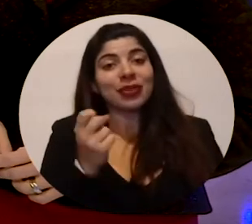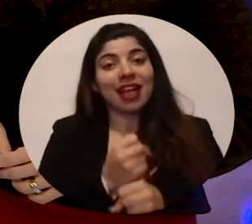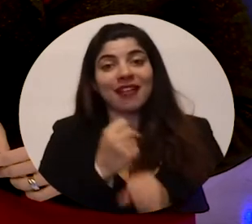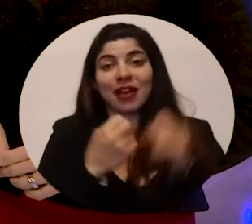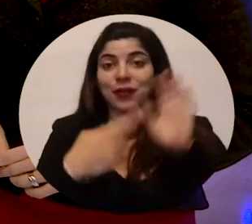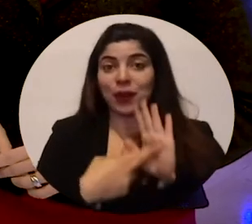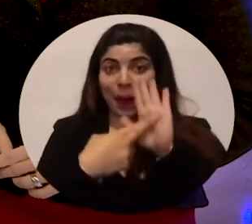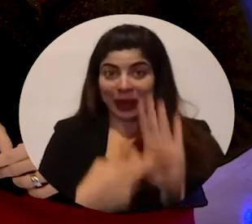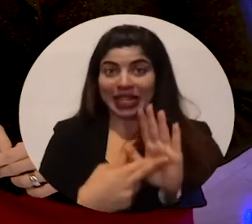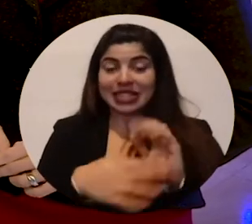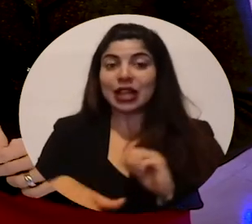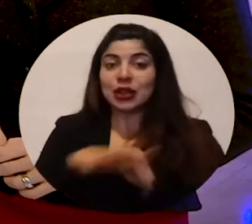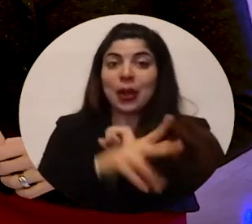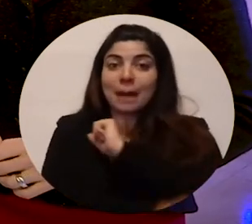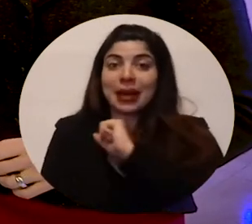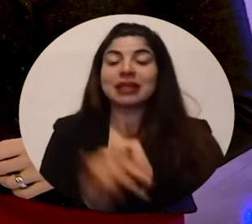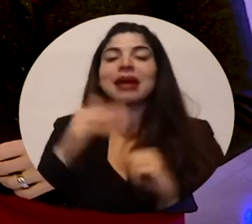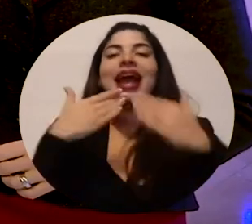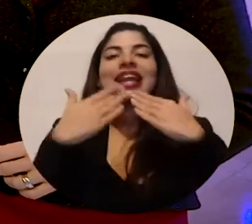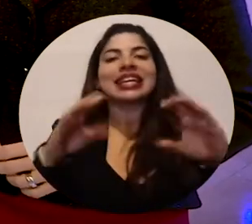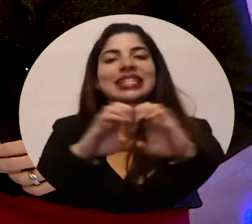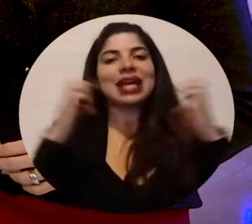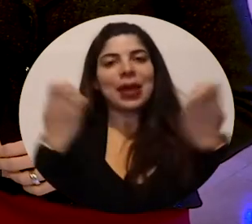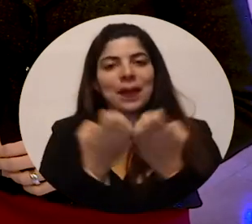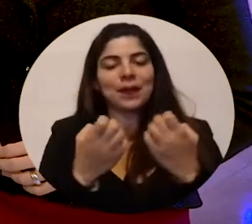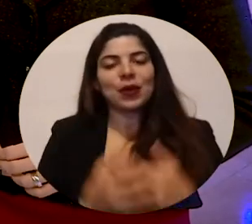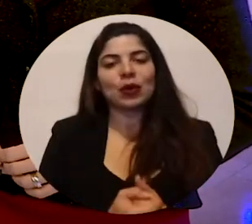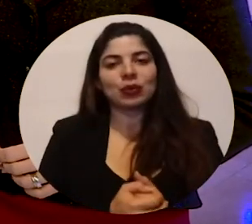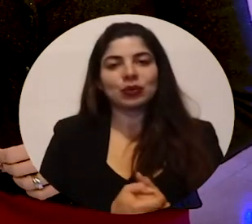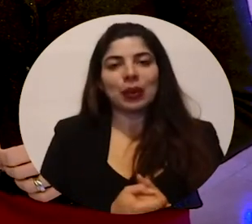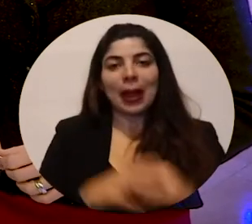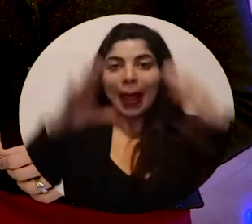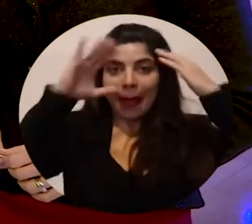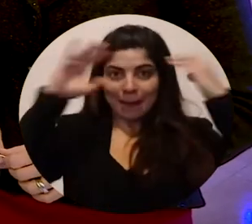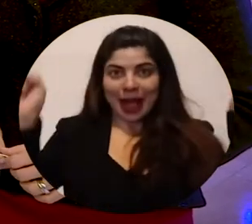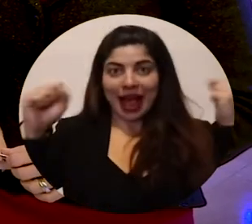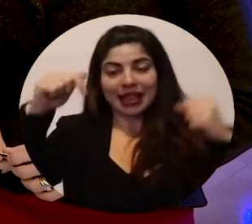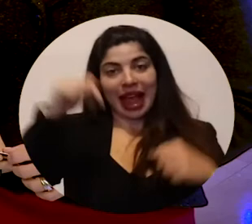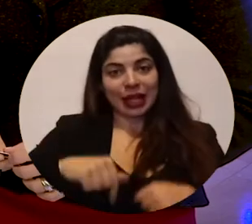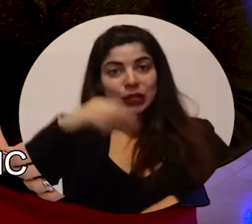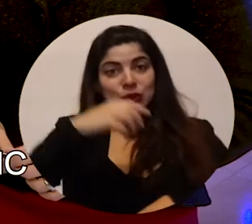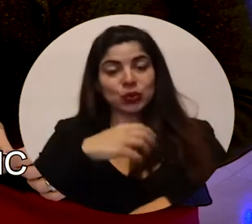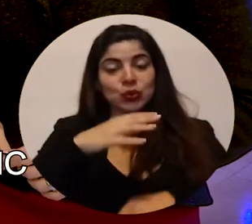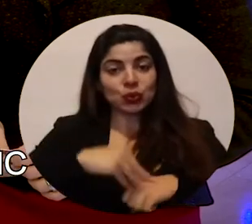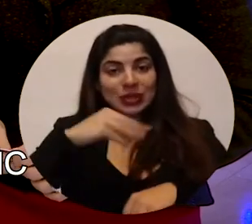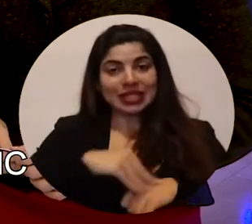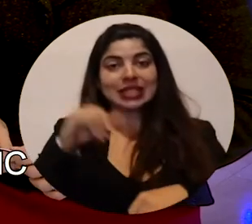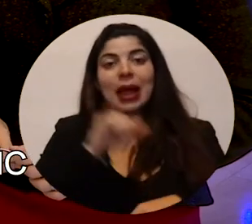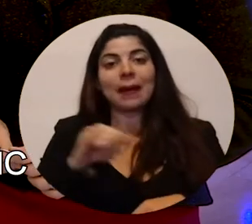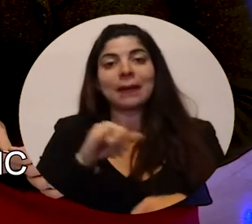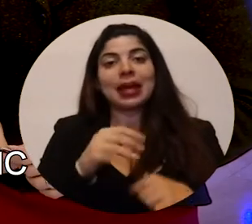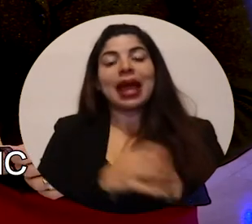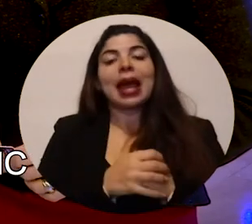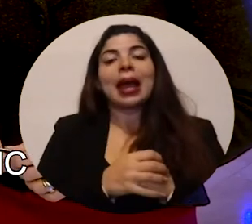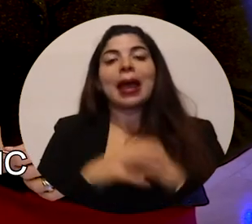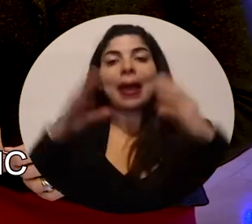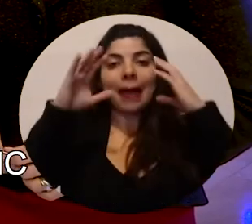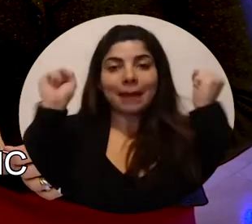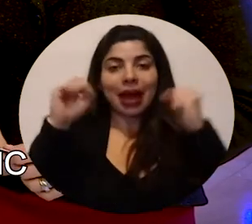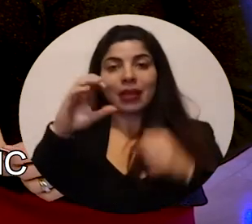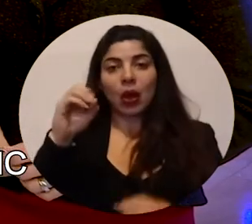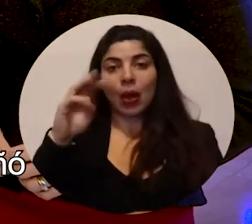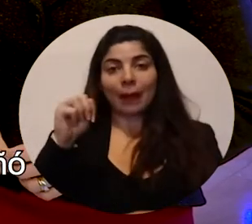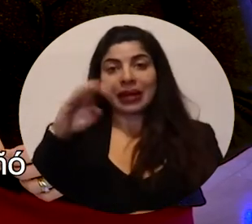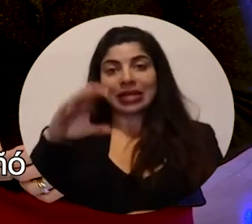en la representación en el país, gracias al equipo tanto de la Embajada acá en Suiza como de nuestra Embajada en la